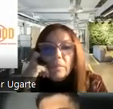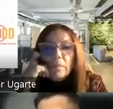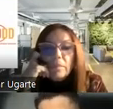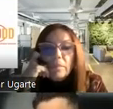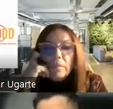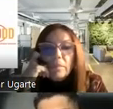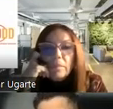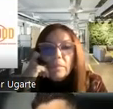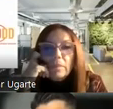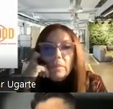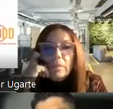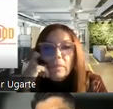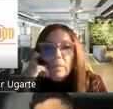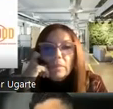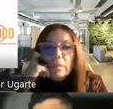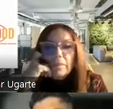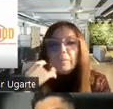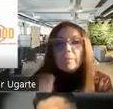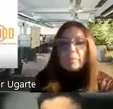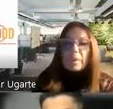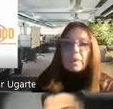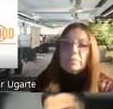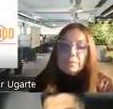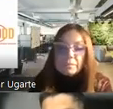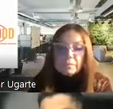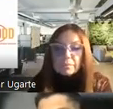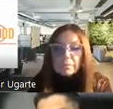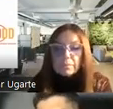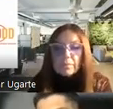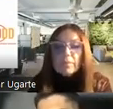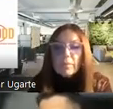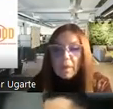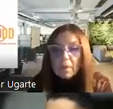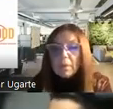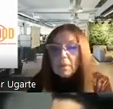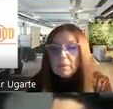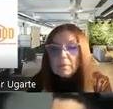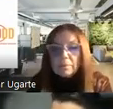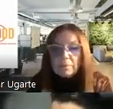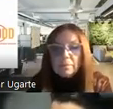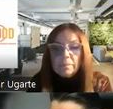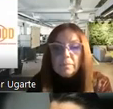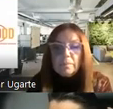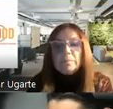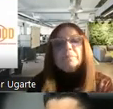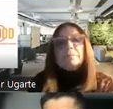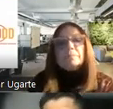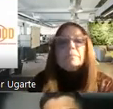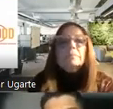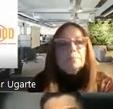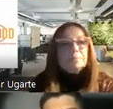olfato hay que hacerle estudios por si están en una situación neurodegenerativa y que estén indicando